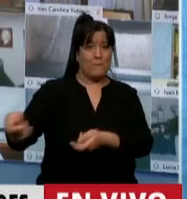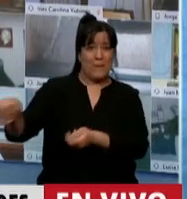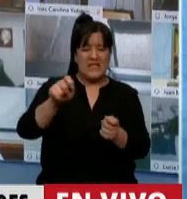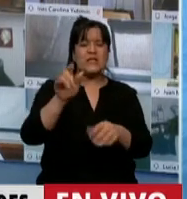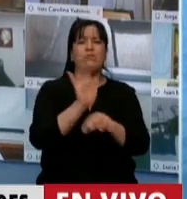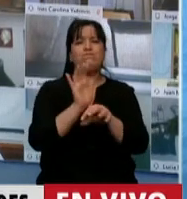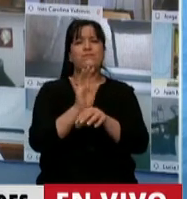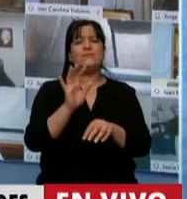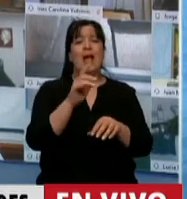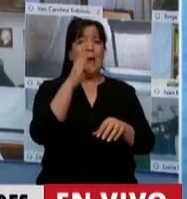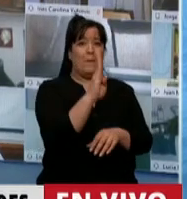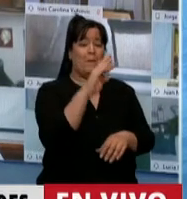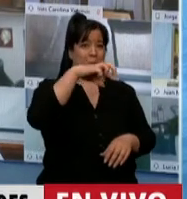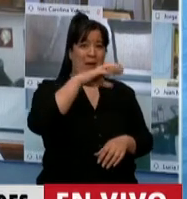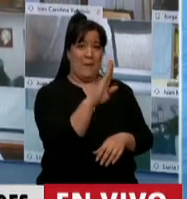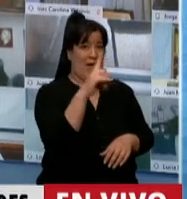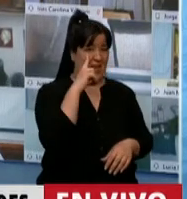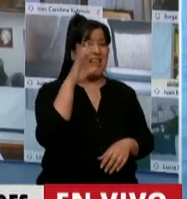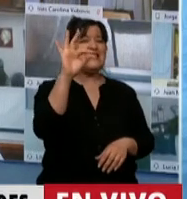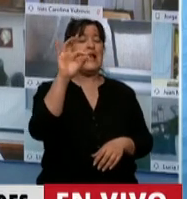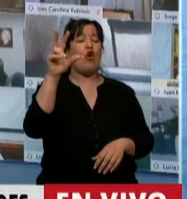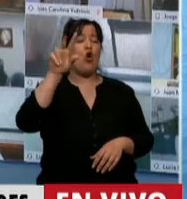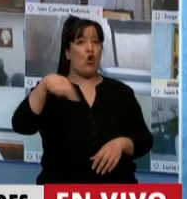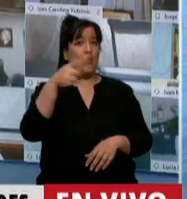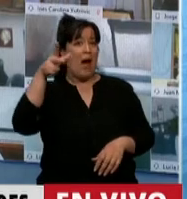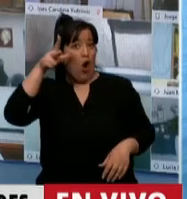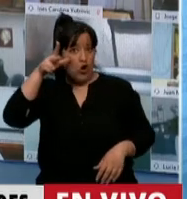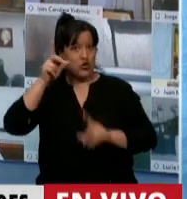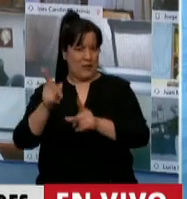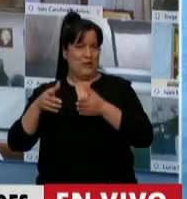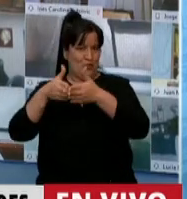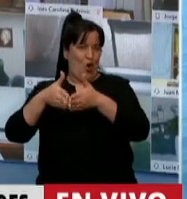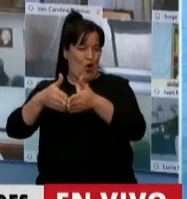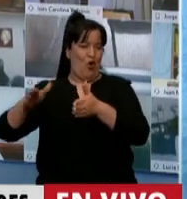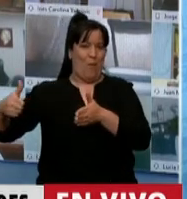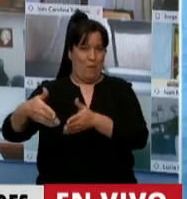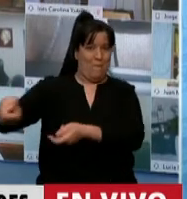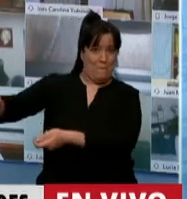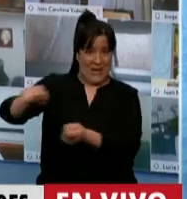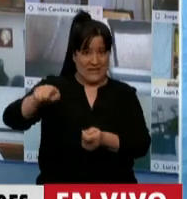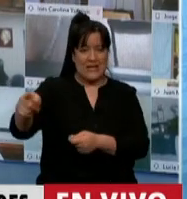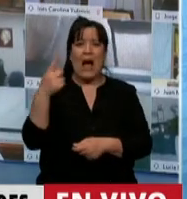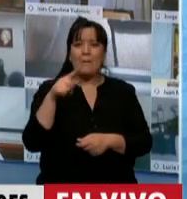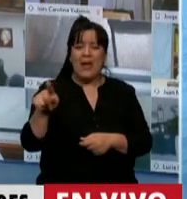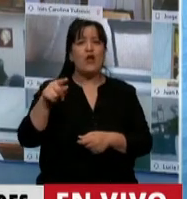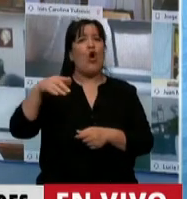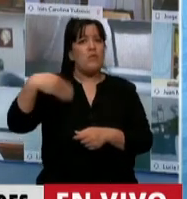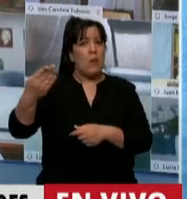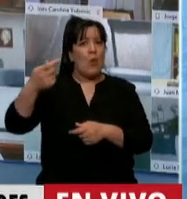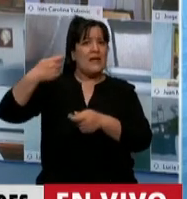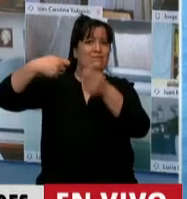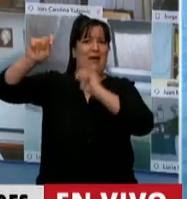,8 del PBI, pero el 90% de esto se exporta